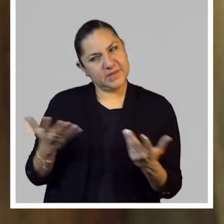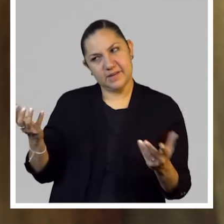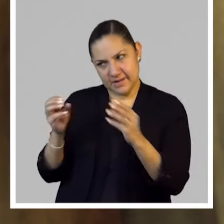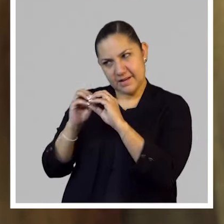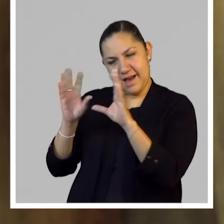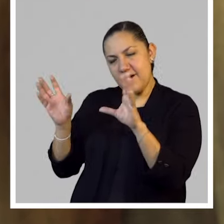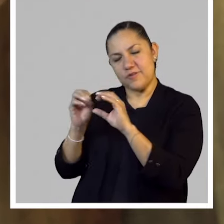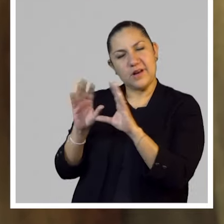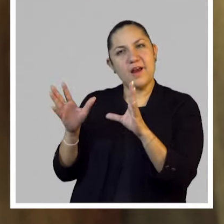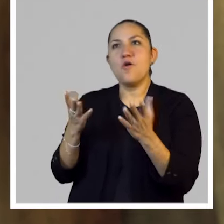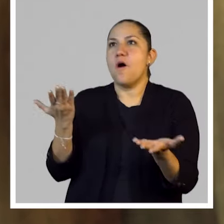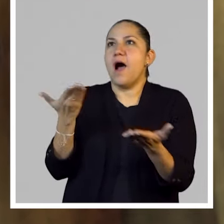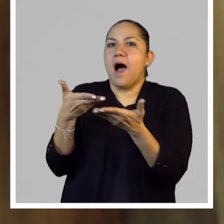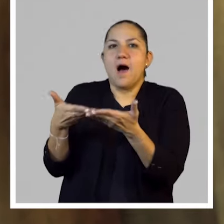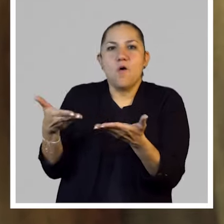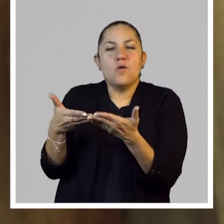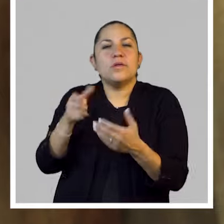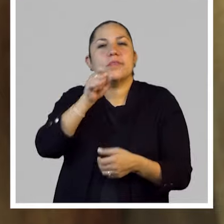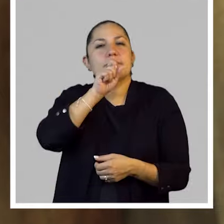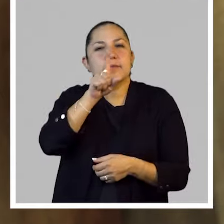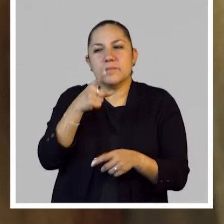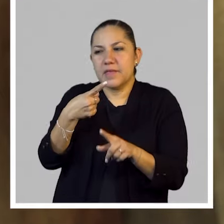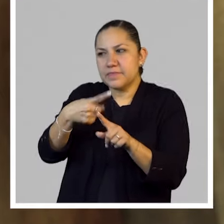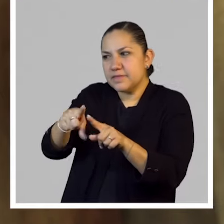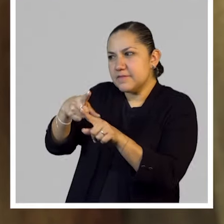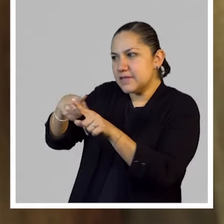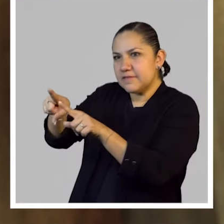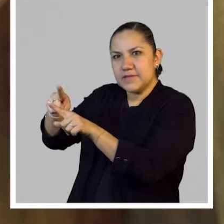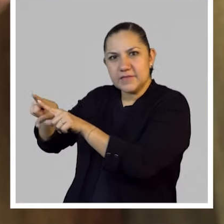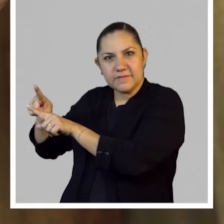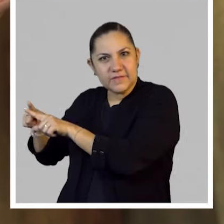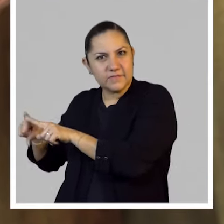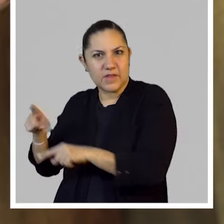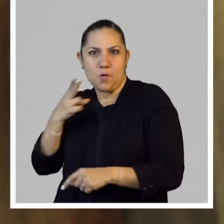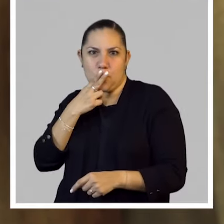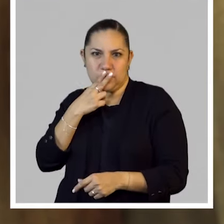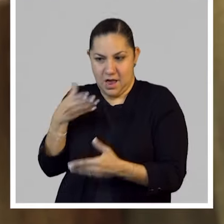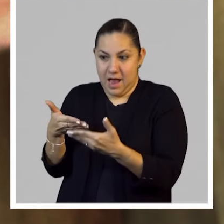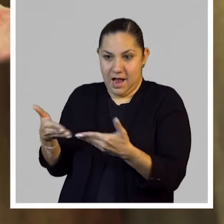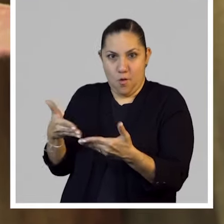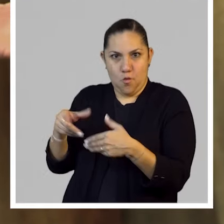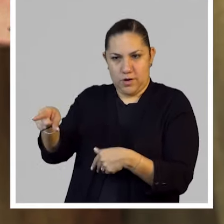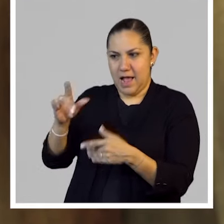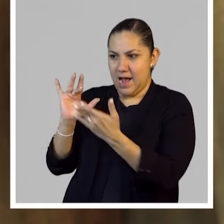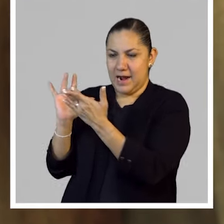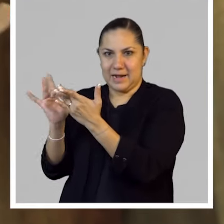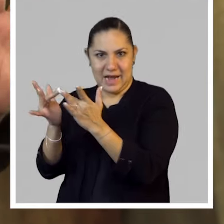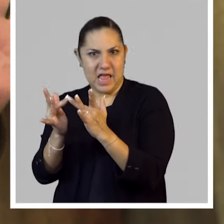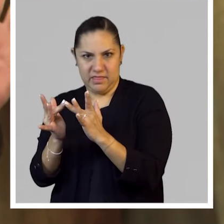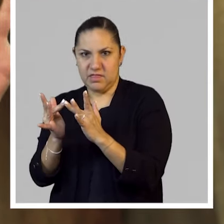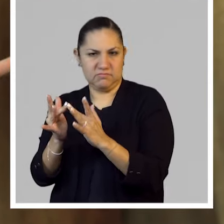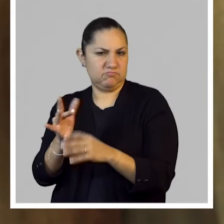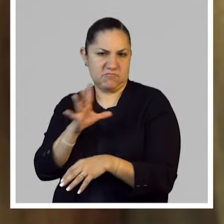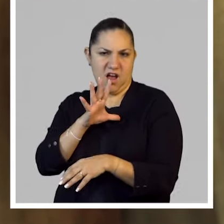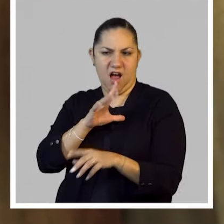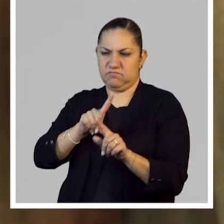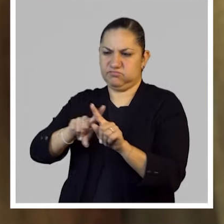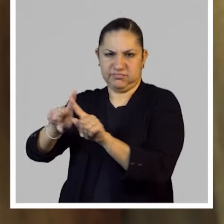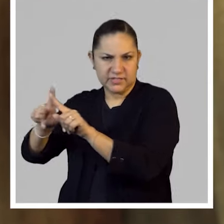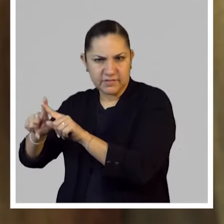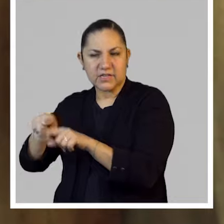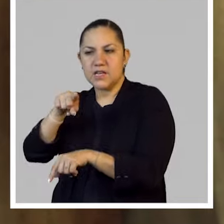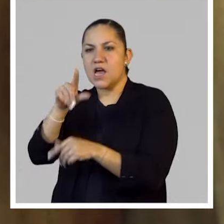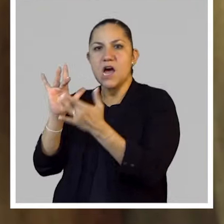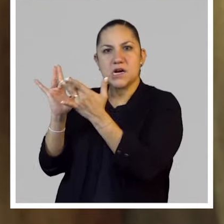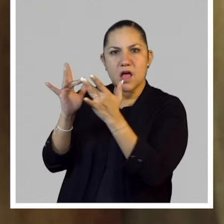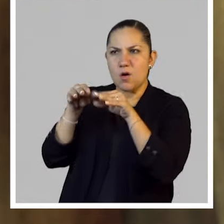es posible ya una especie de control de ciertos intercambios. Ya las redes, como tú decías, son múltiples y multicanales, ¿no? Sí,